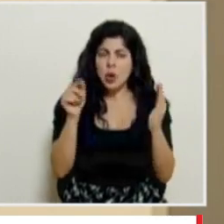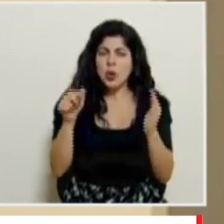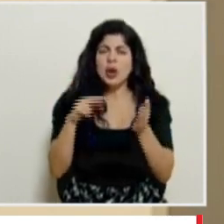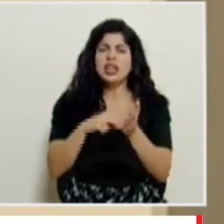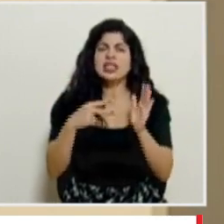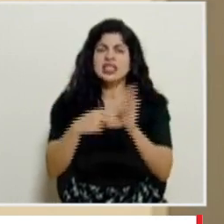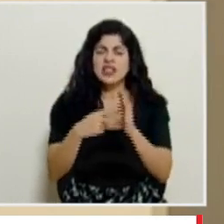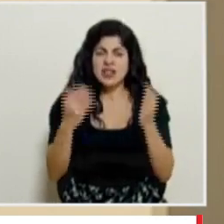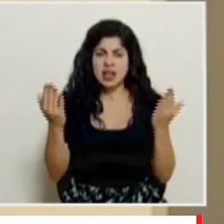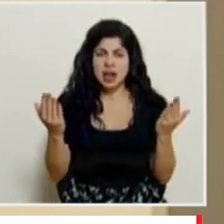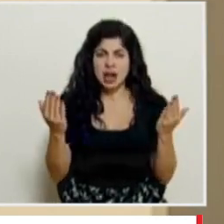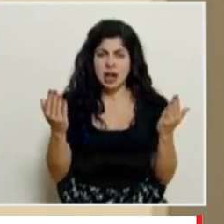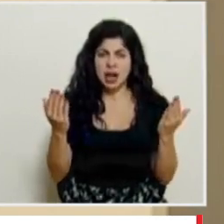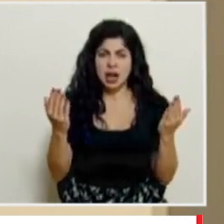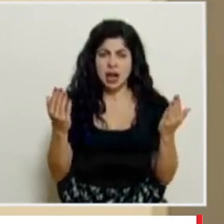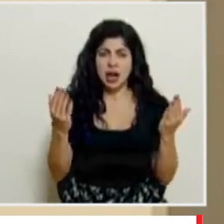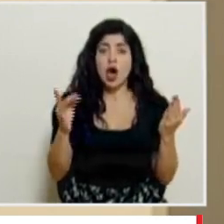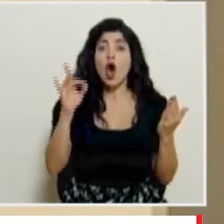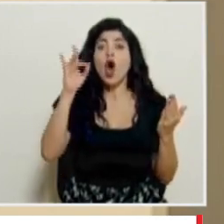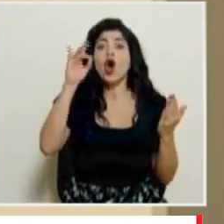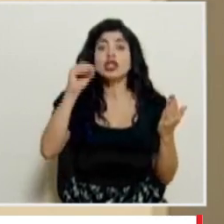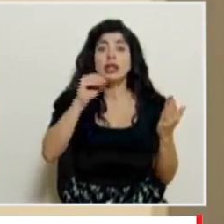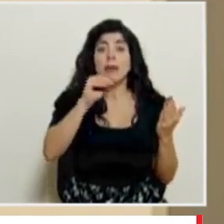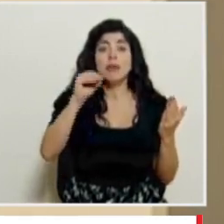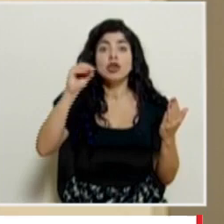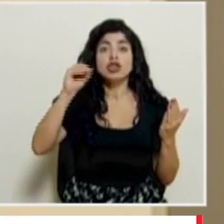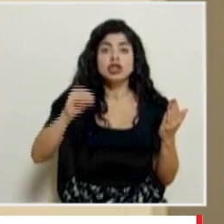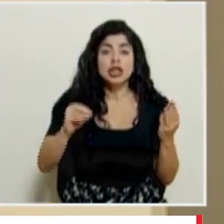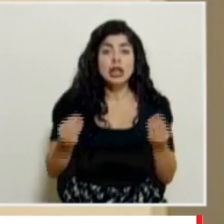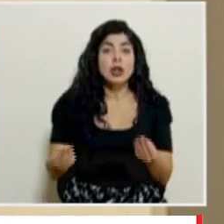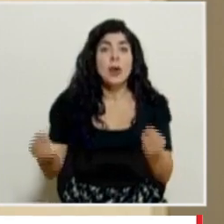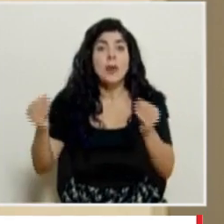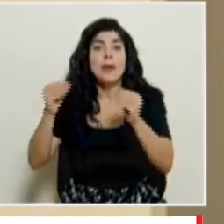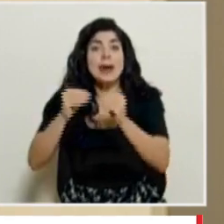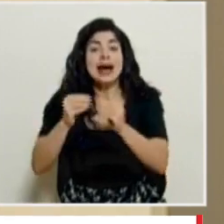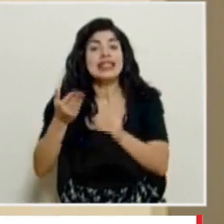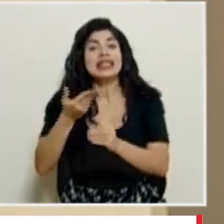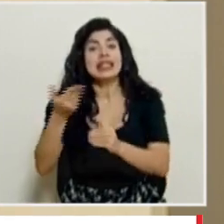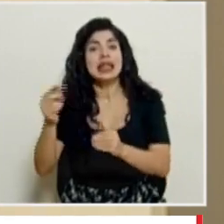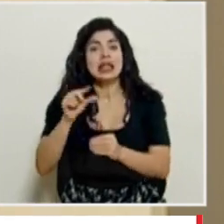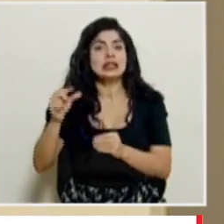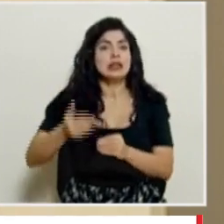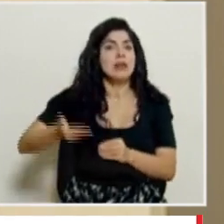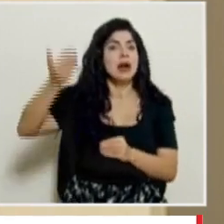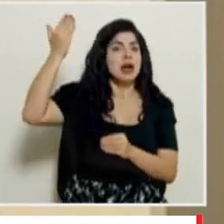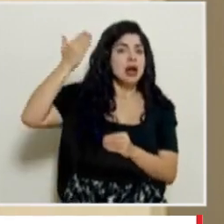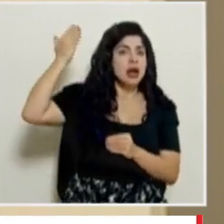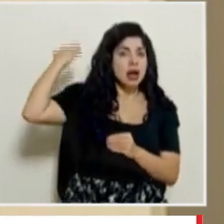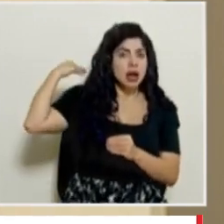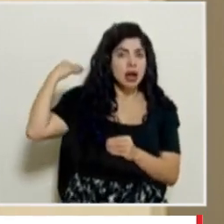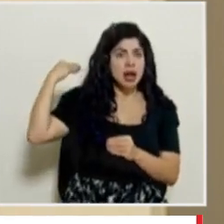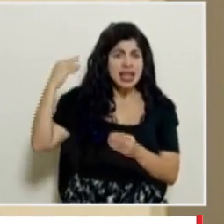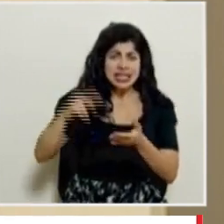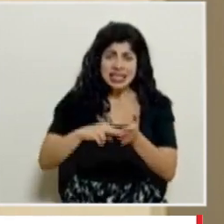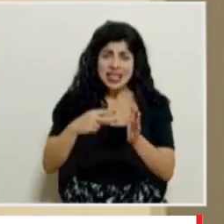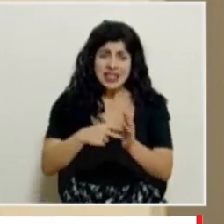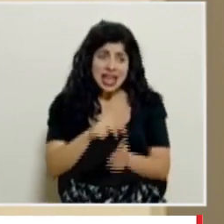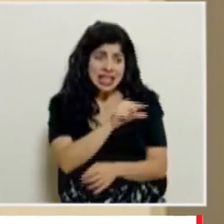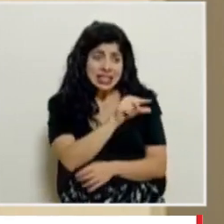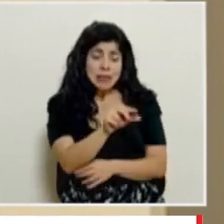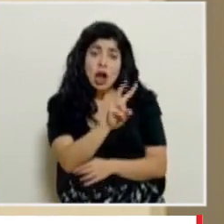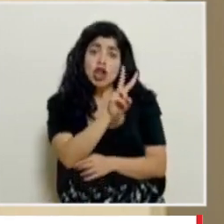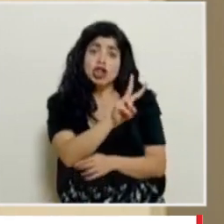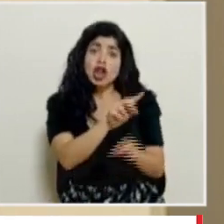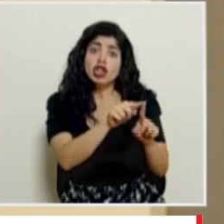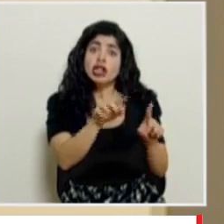significa. Un 80% más. Correcto. Eso lo vivimos entre la semana del 2